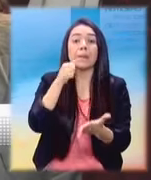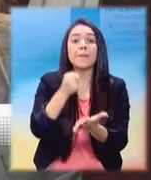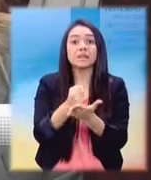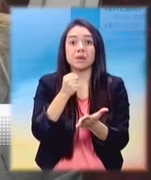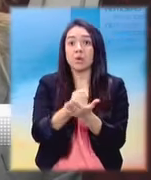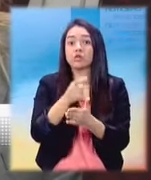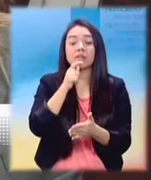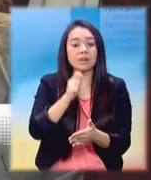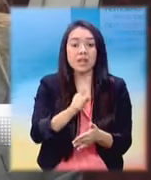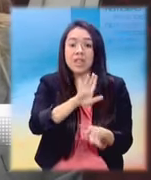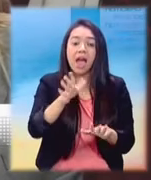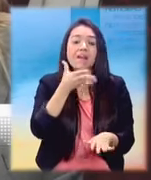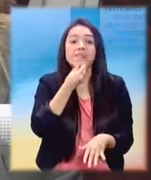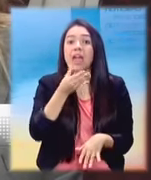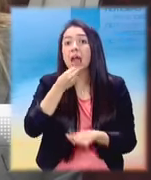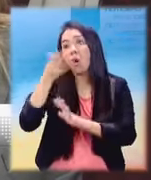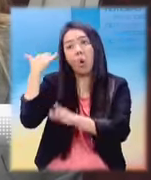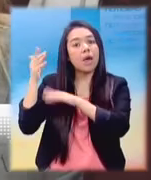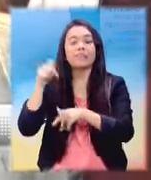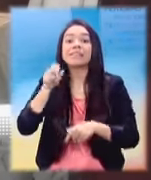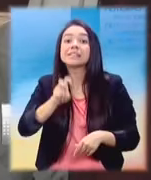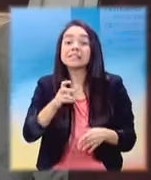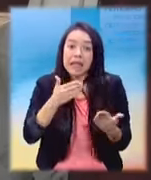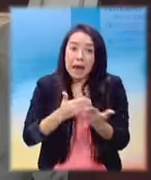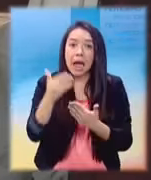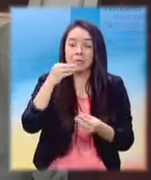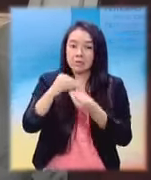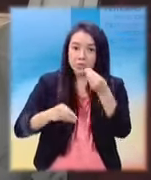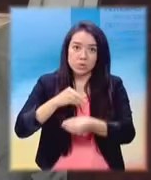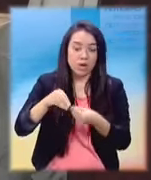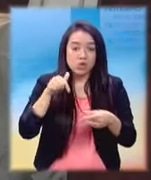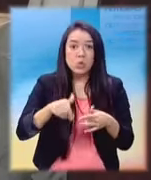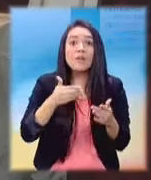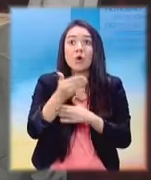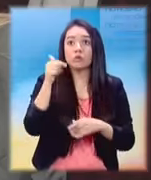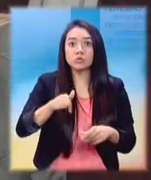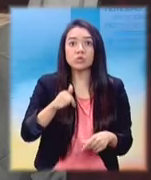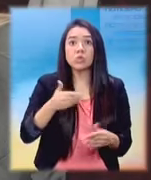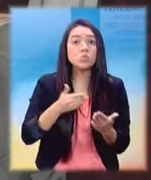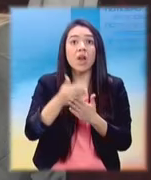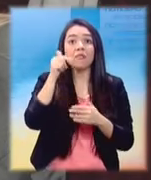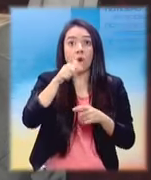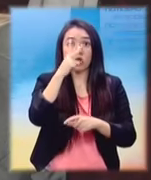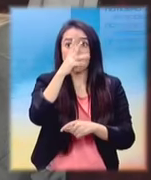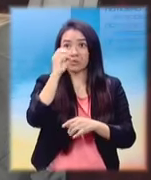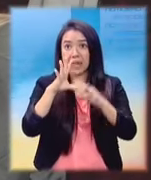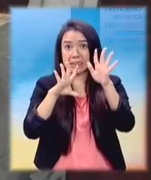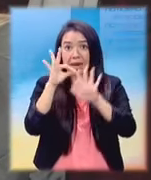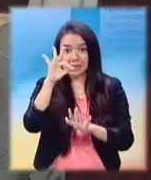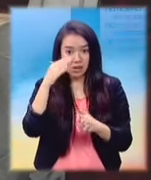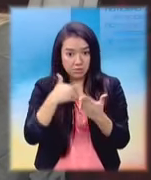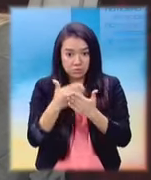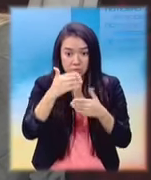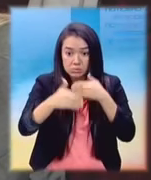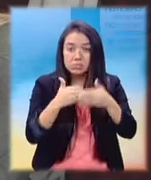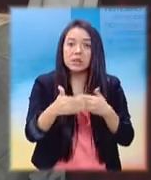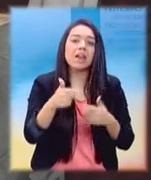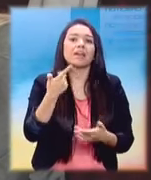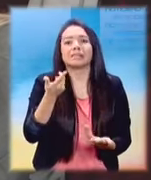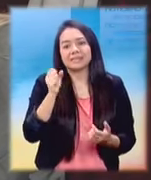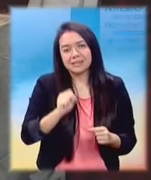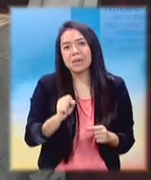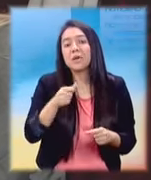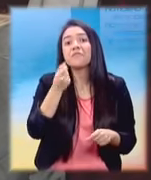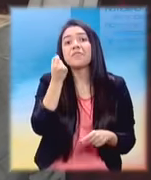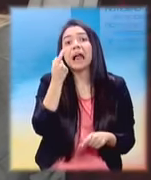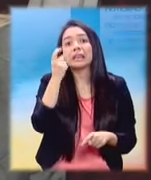Esta es una preocupación de fondo. Lo que vemos es un poco de falta de coordinación. sea, cada